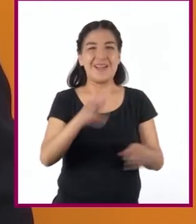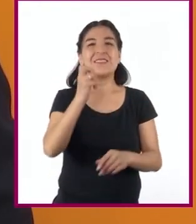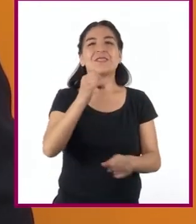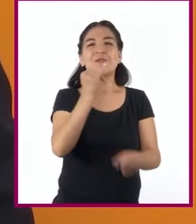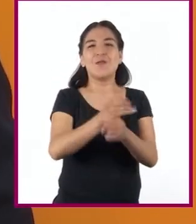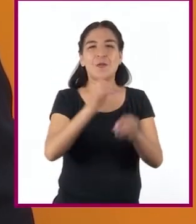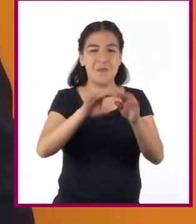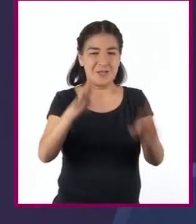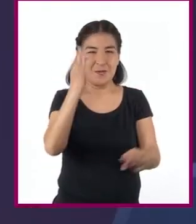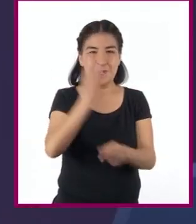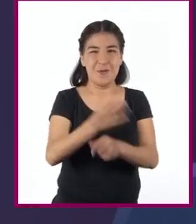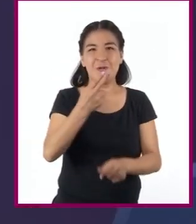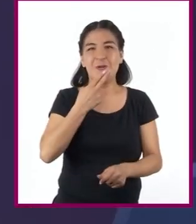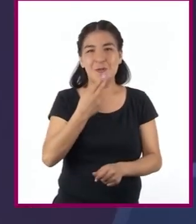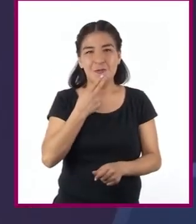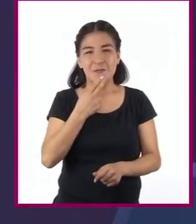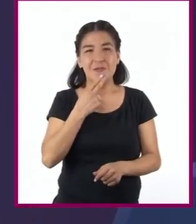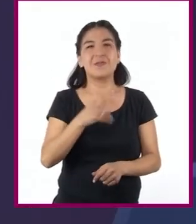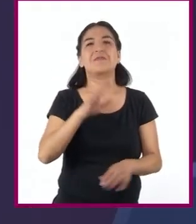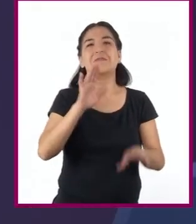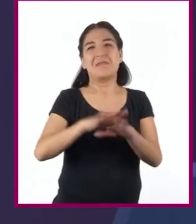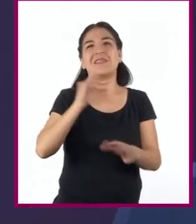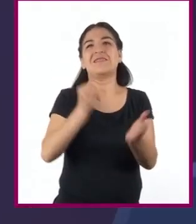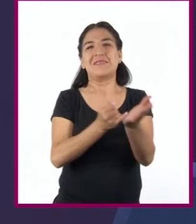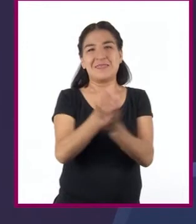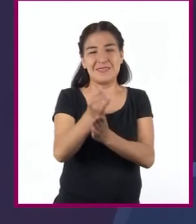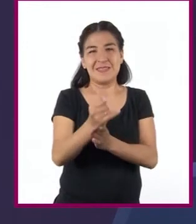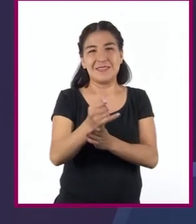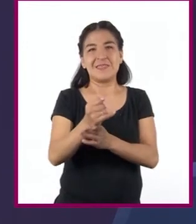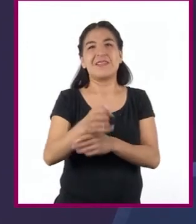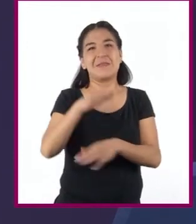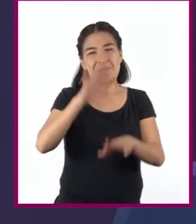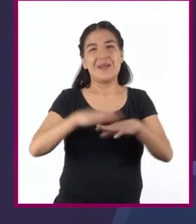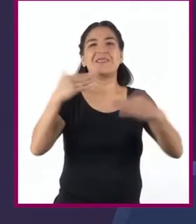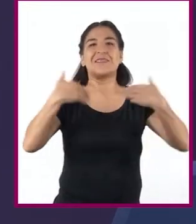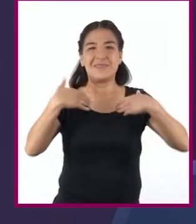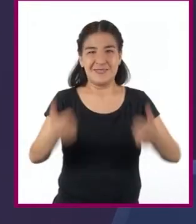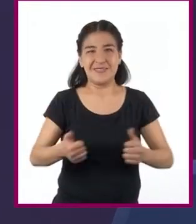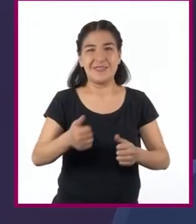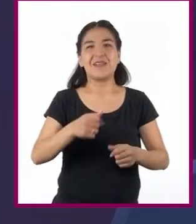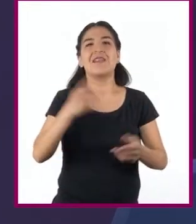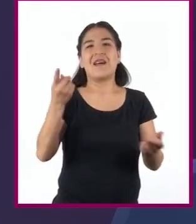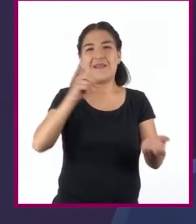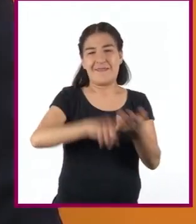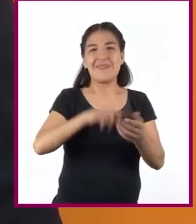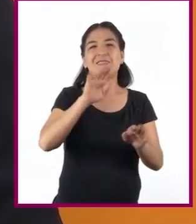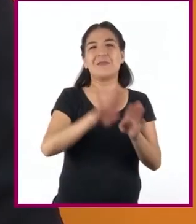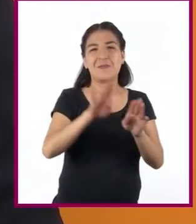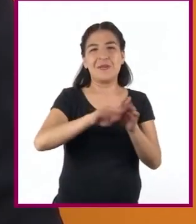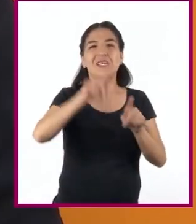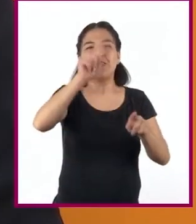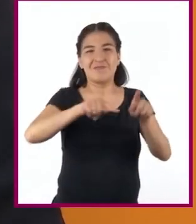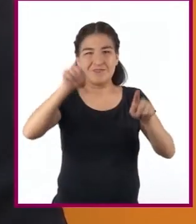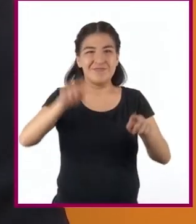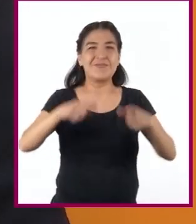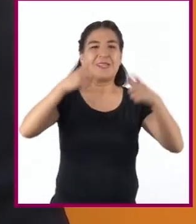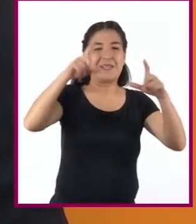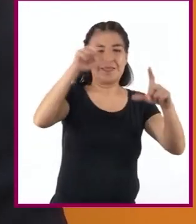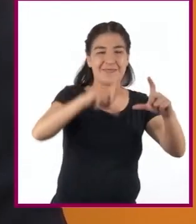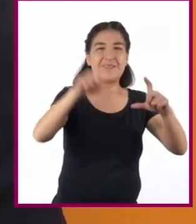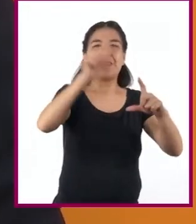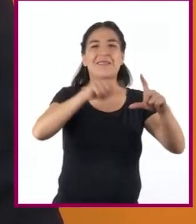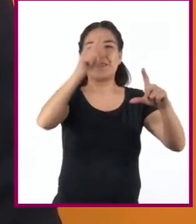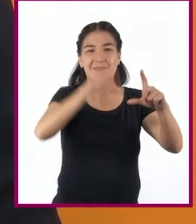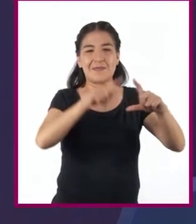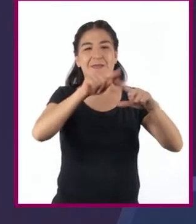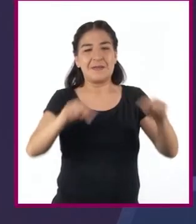que se han utilizado son definitivamente más comprensibles a través de los gráficos. Imagínense si en